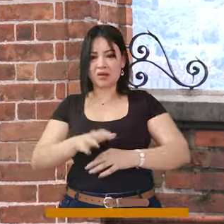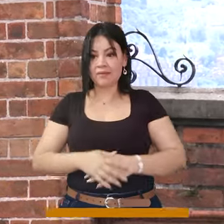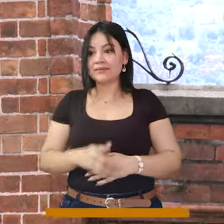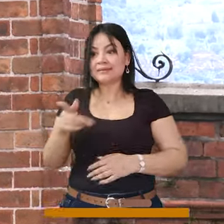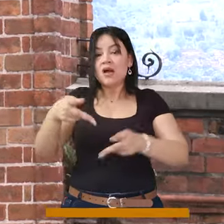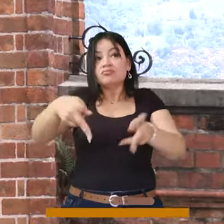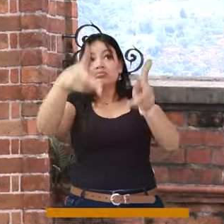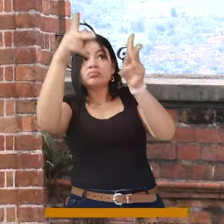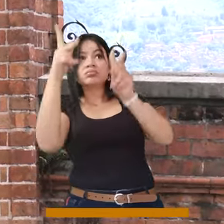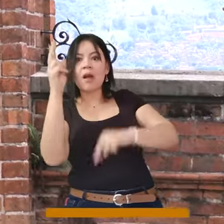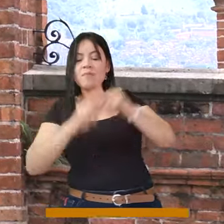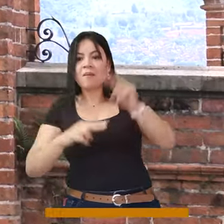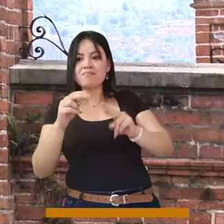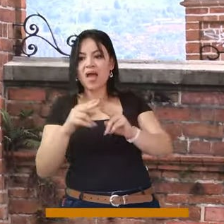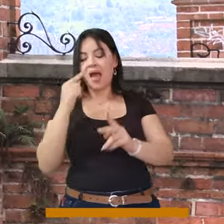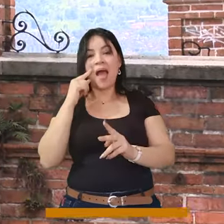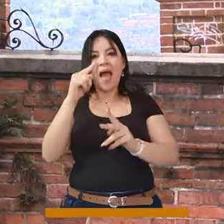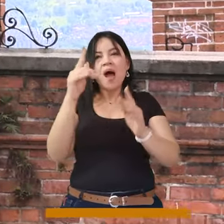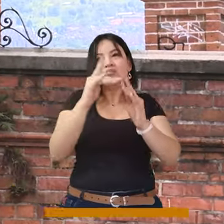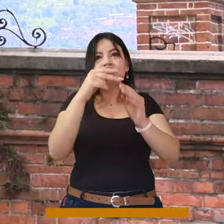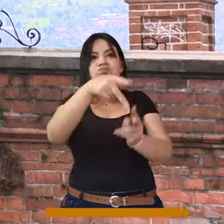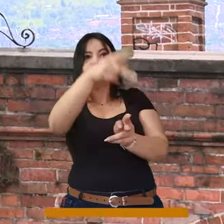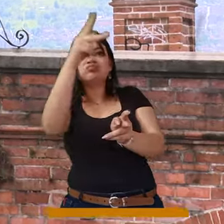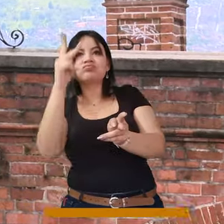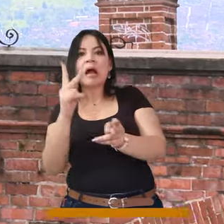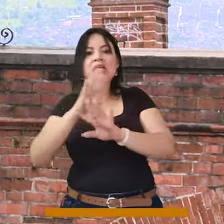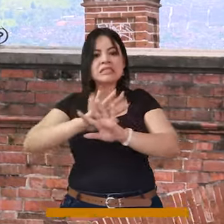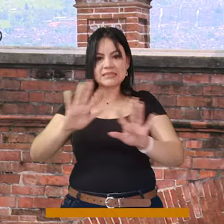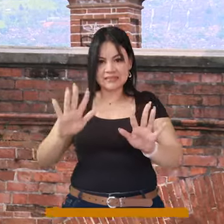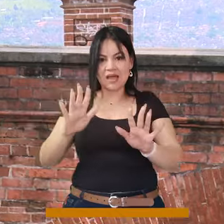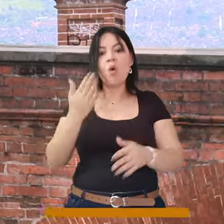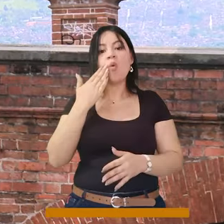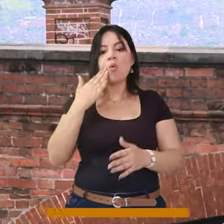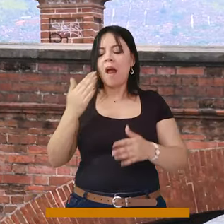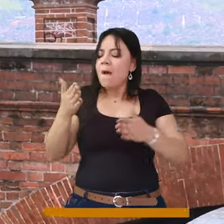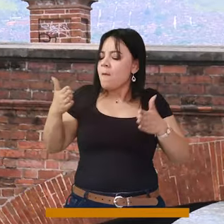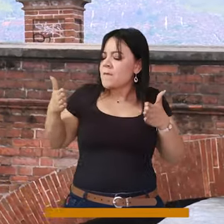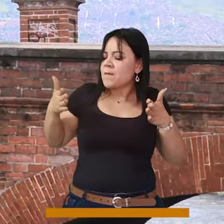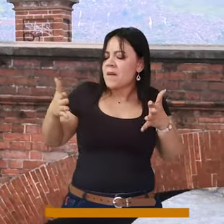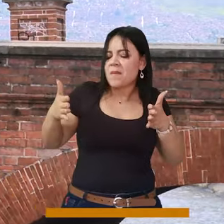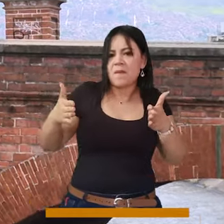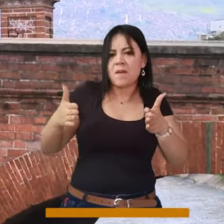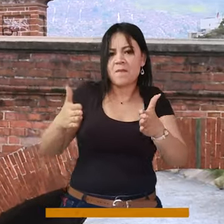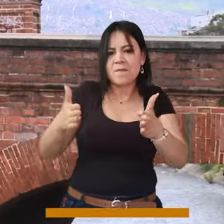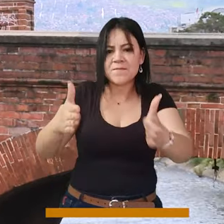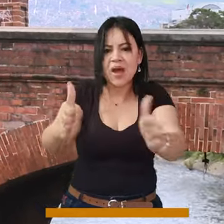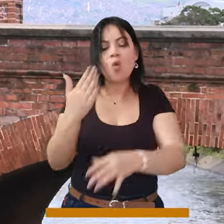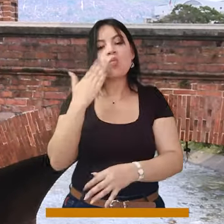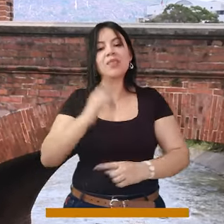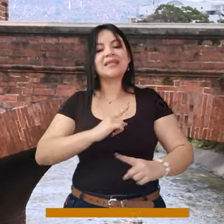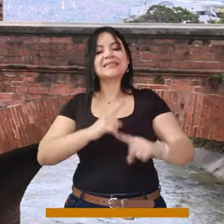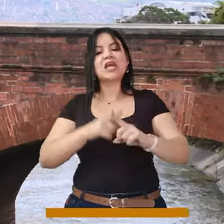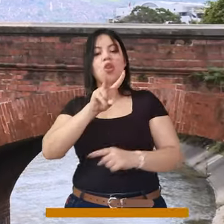cuando construyeron este, el puente Guayaquil, para cruzar con la otra banda. Y solamente conocería su canalización, como la conocemos el